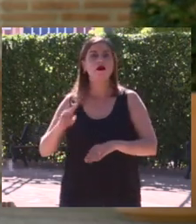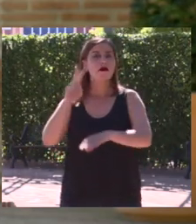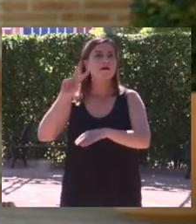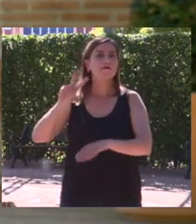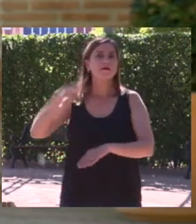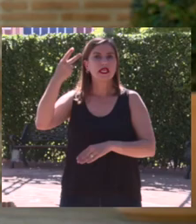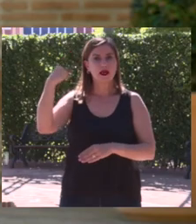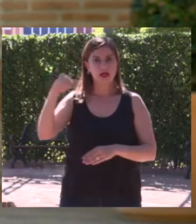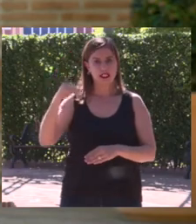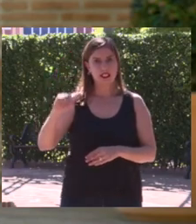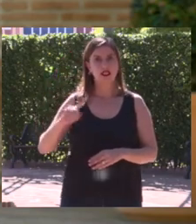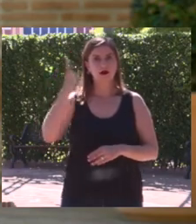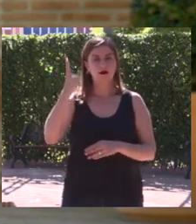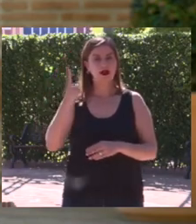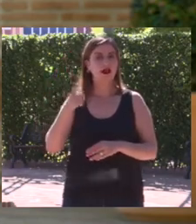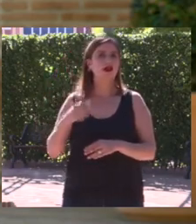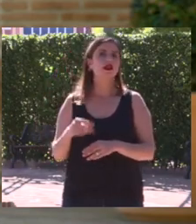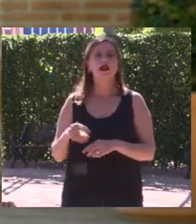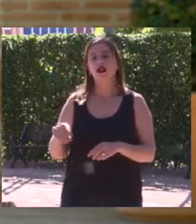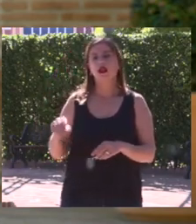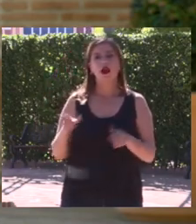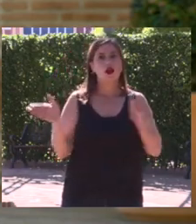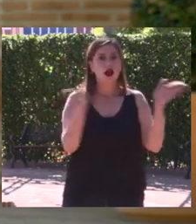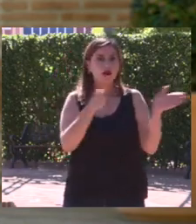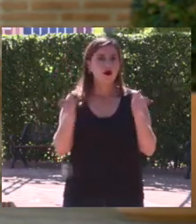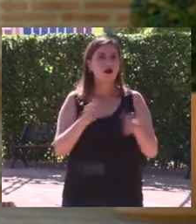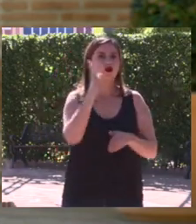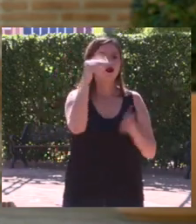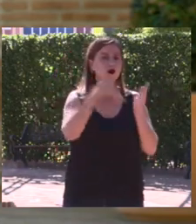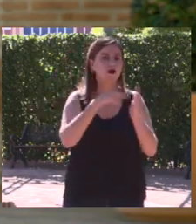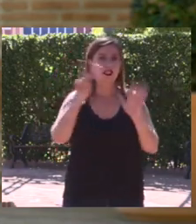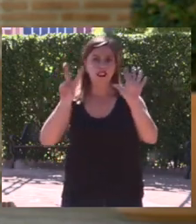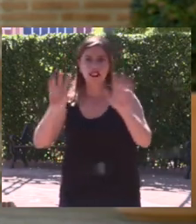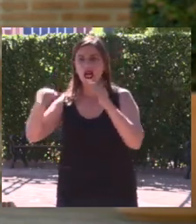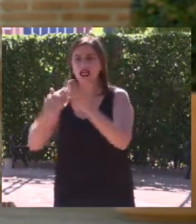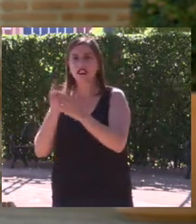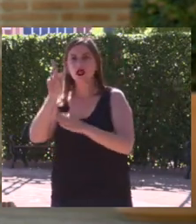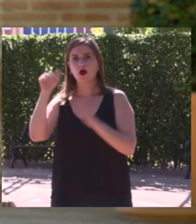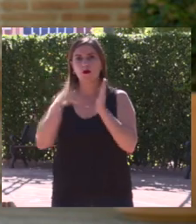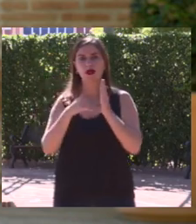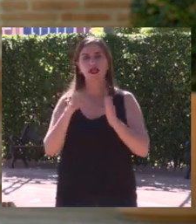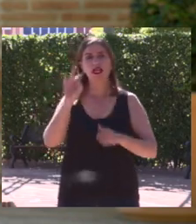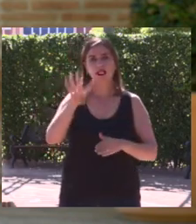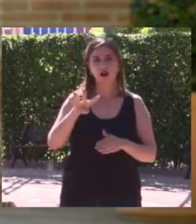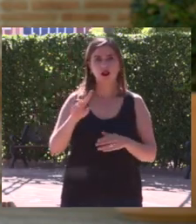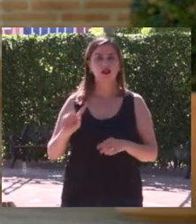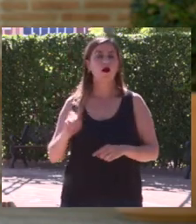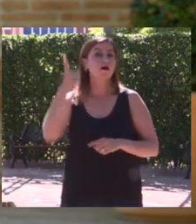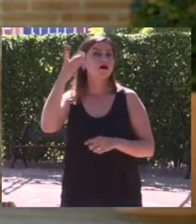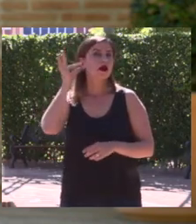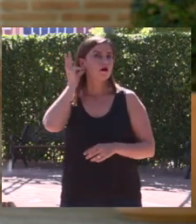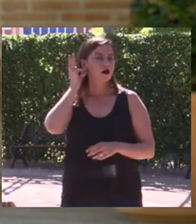del Comité Olímpico Español desde 2007 hasta 2014, siendo además la primera mujer en ocupar este cargo.